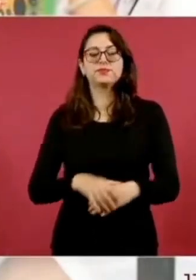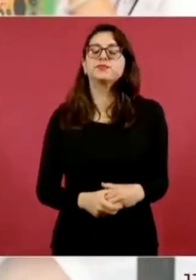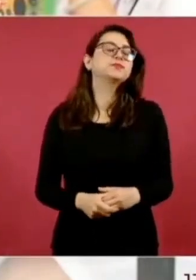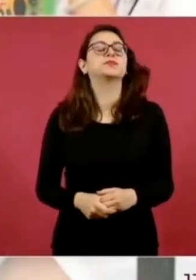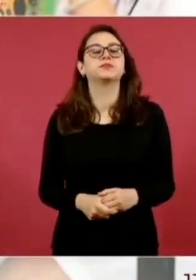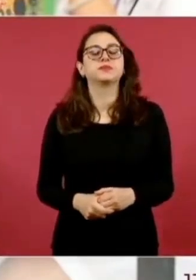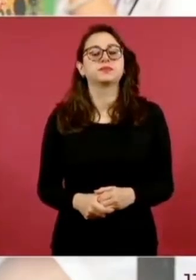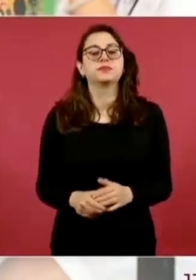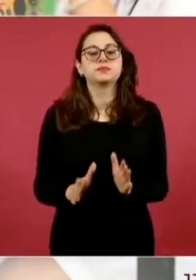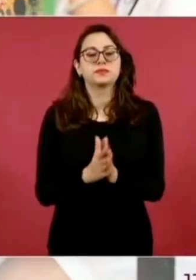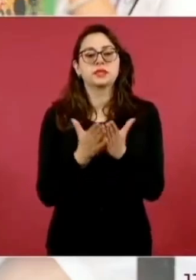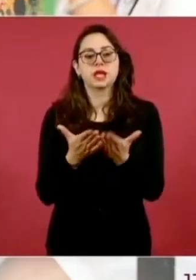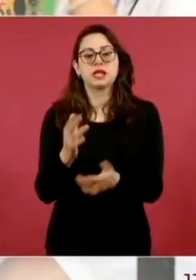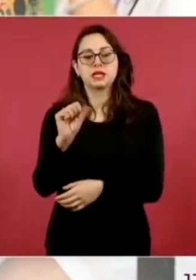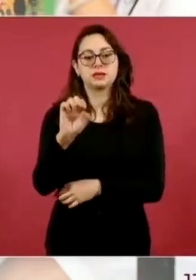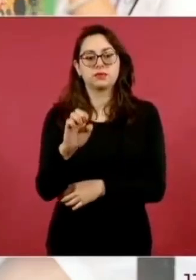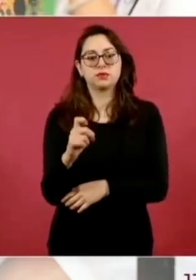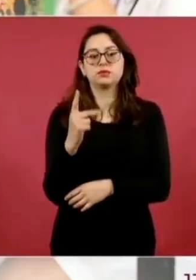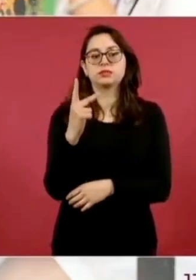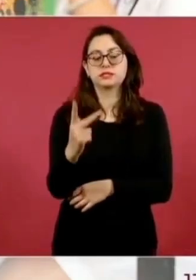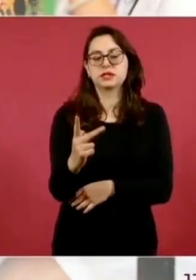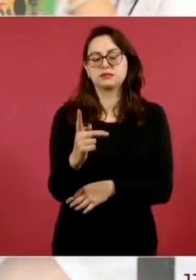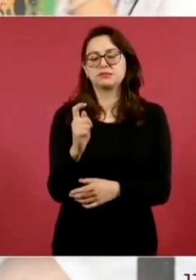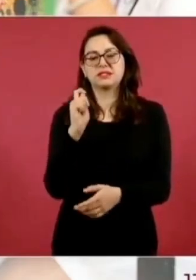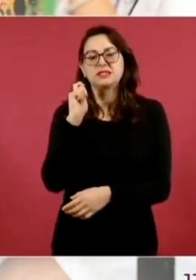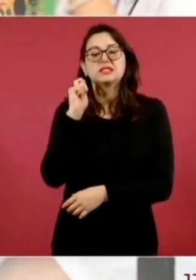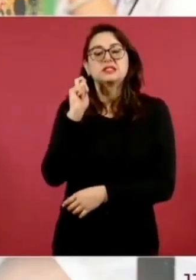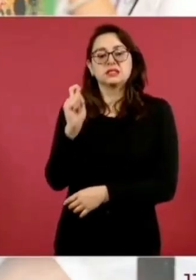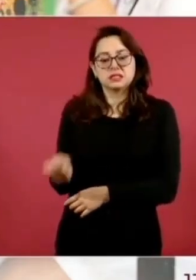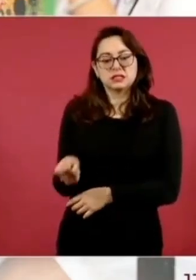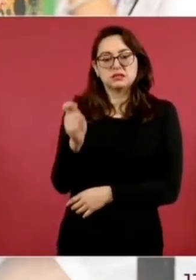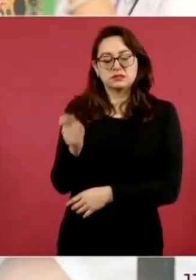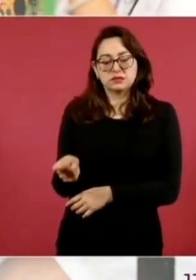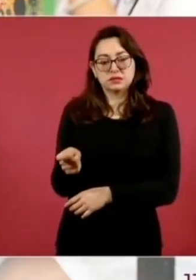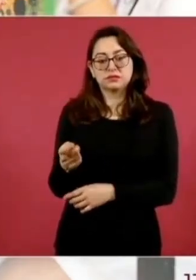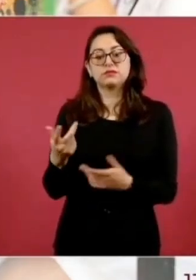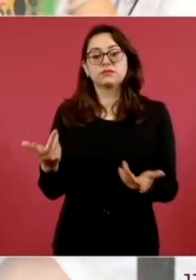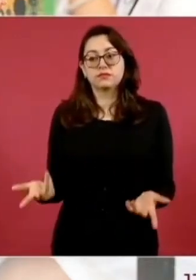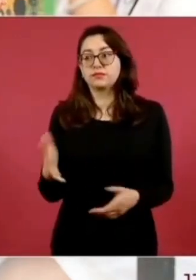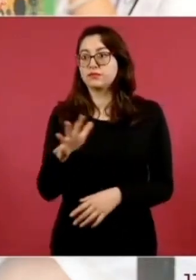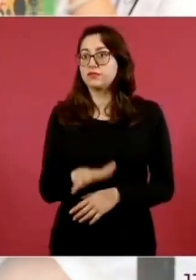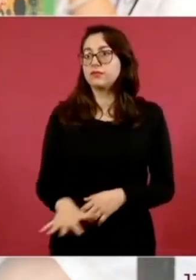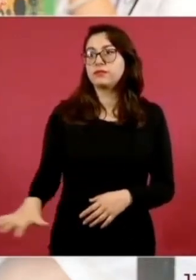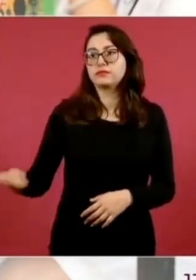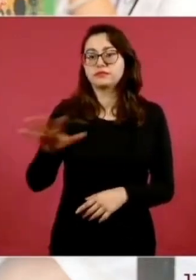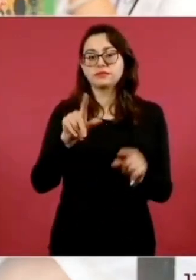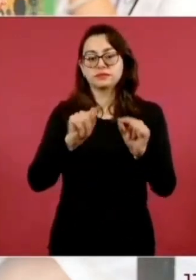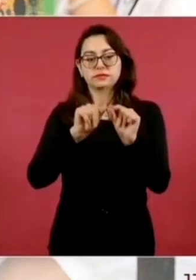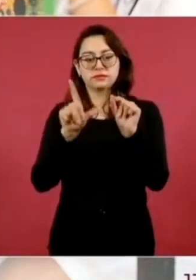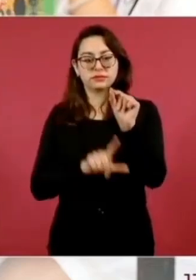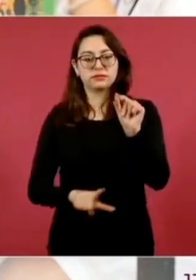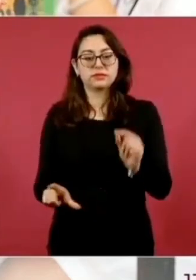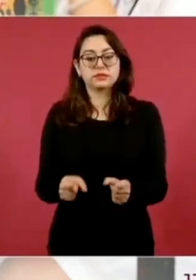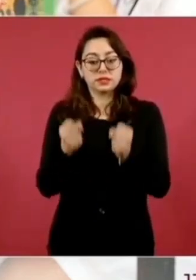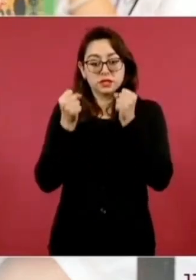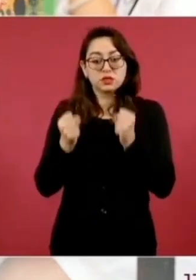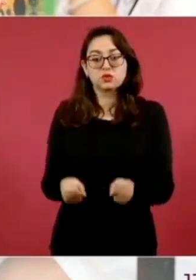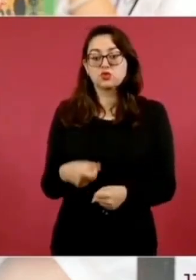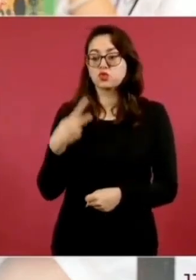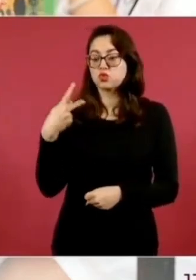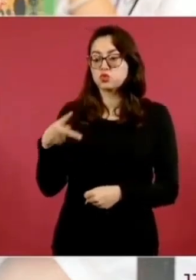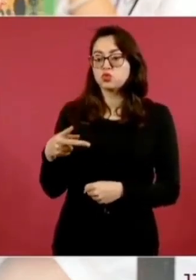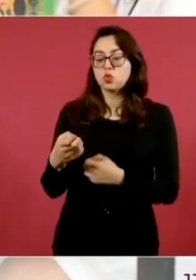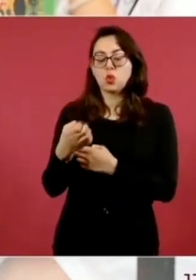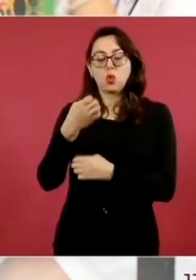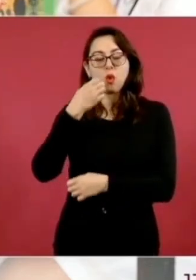texto gratuitos son la materialización de la garantía en nuestro país del derecho a una educación